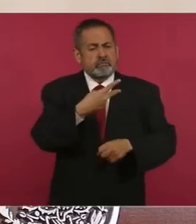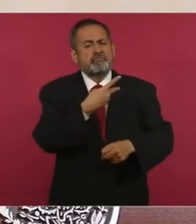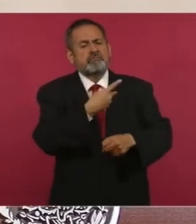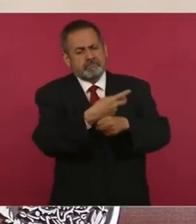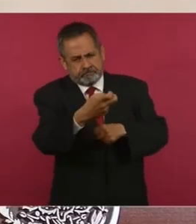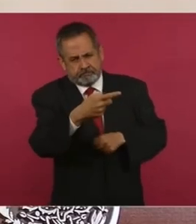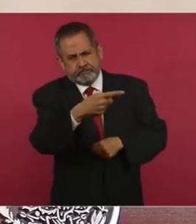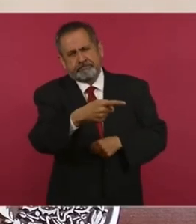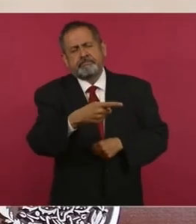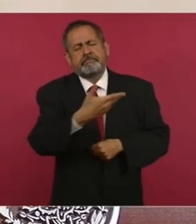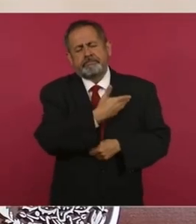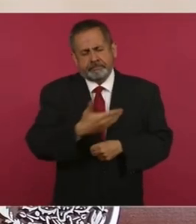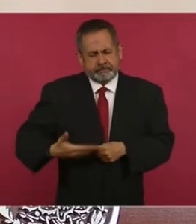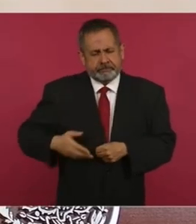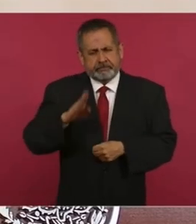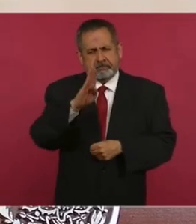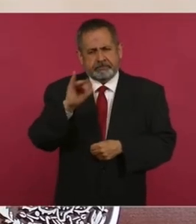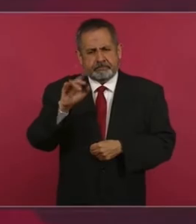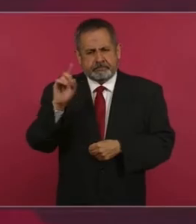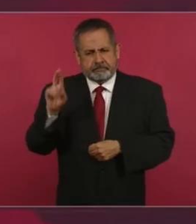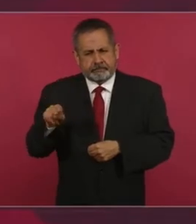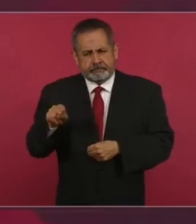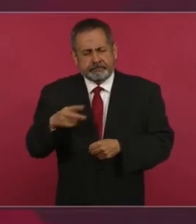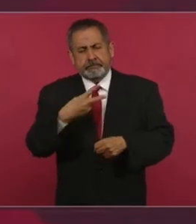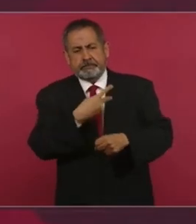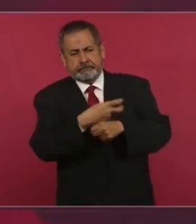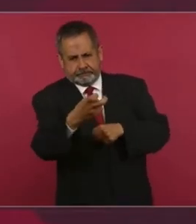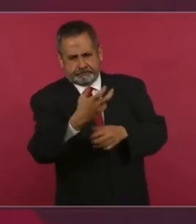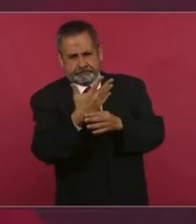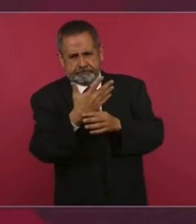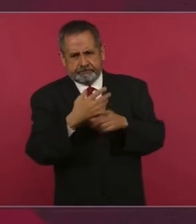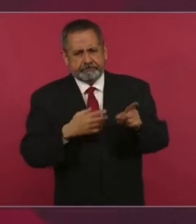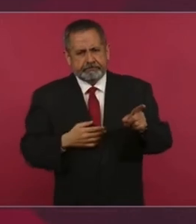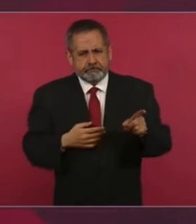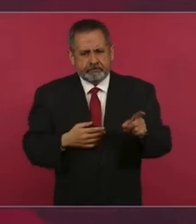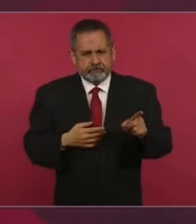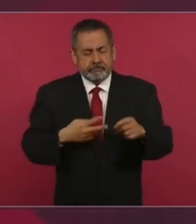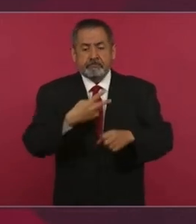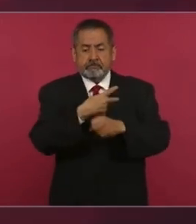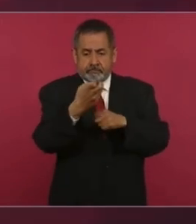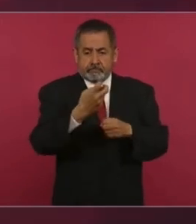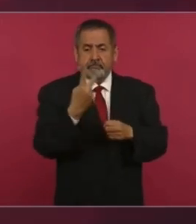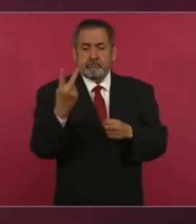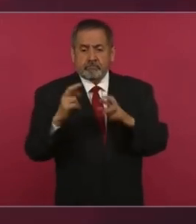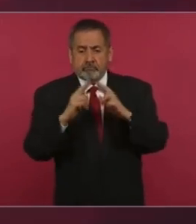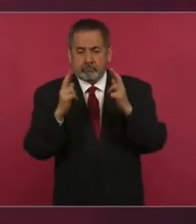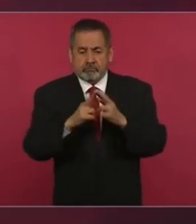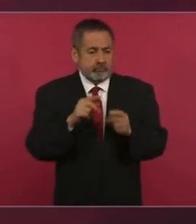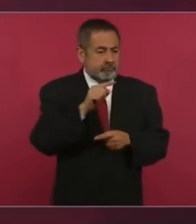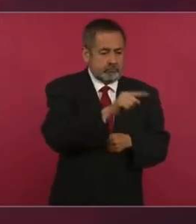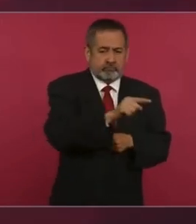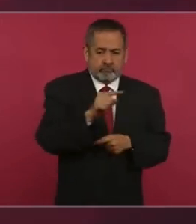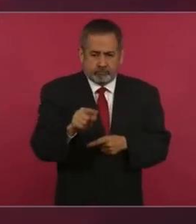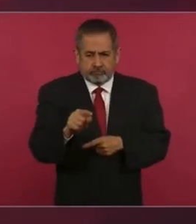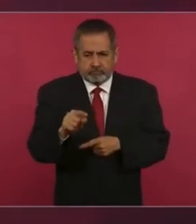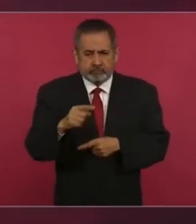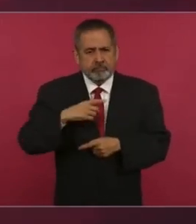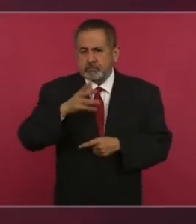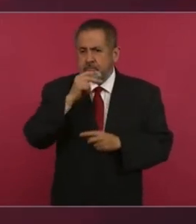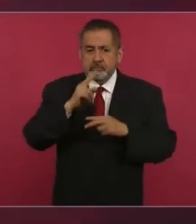el presidente Biden, me invitó a las dos, no puedo ir a las dos,